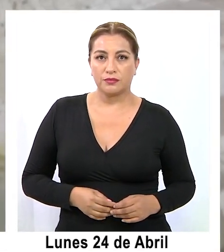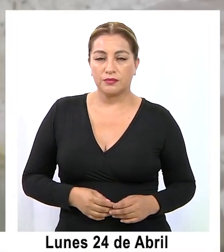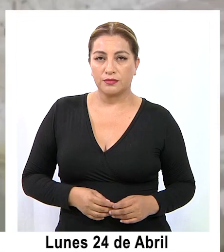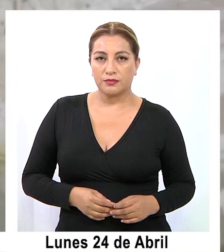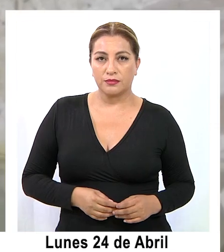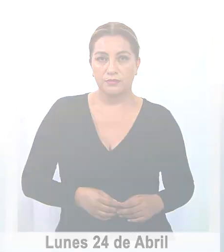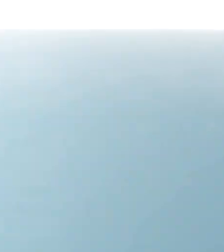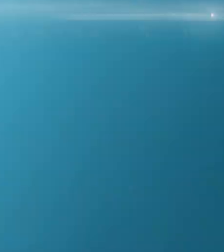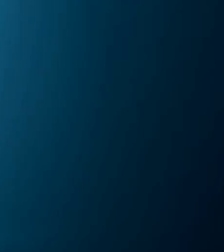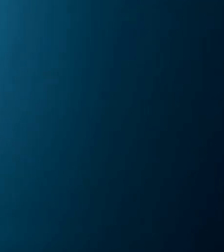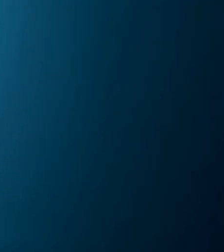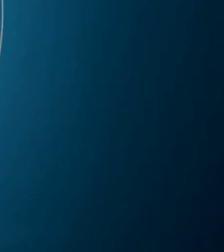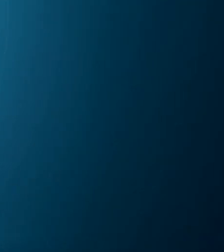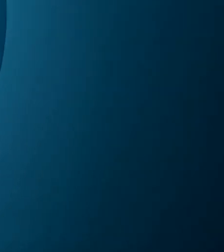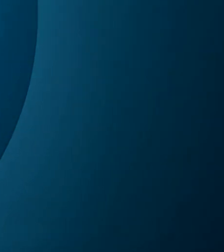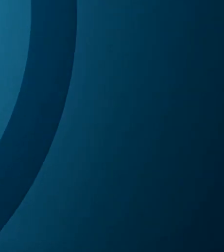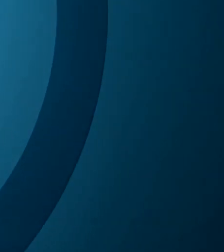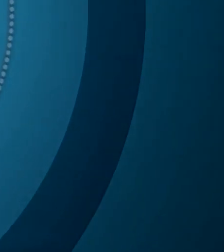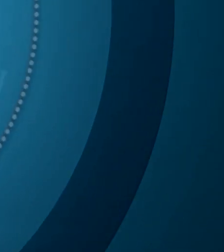en el desierto.